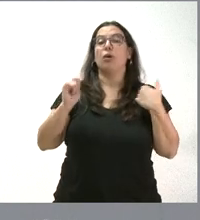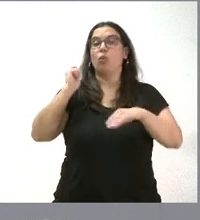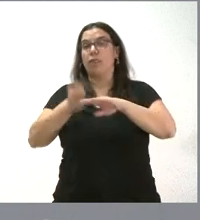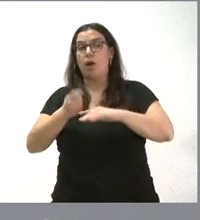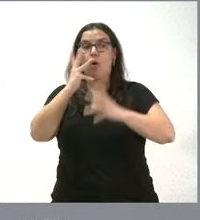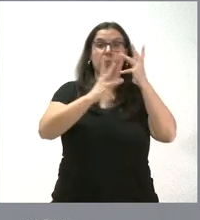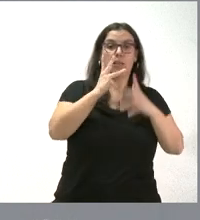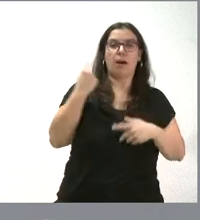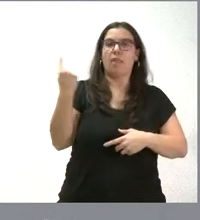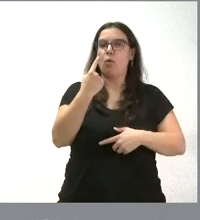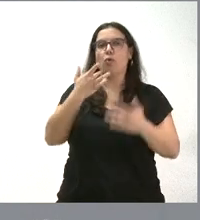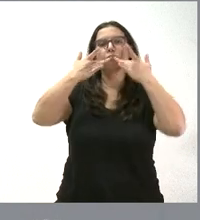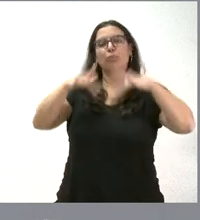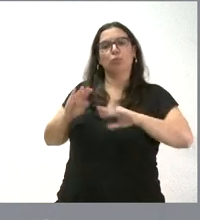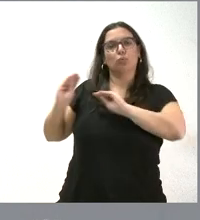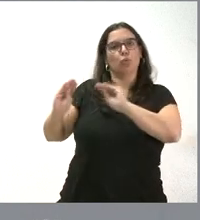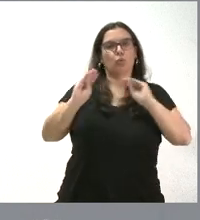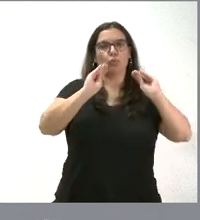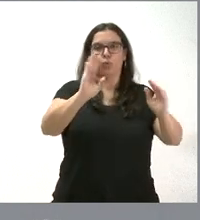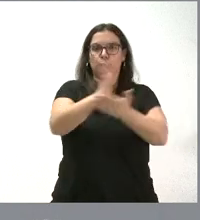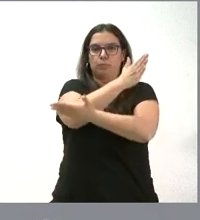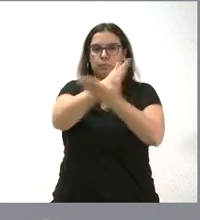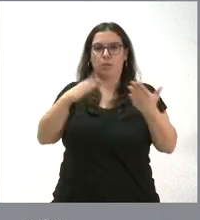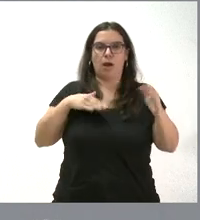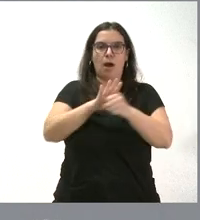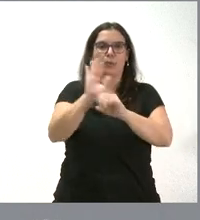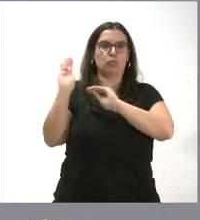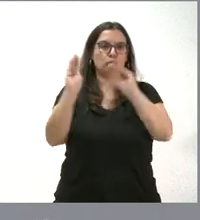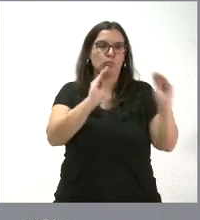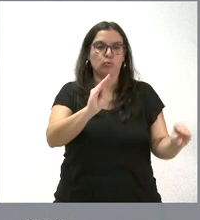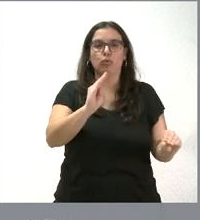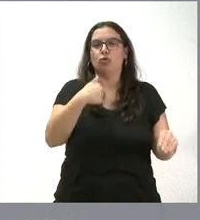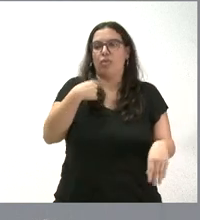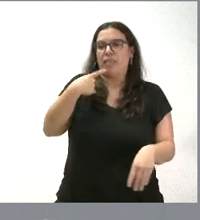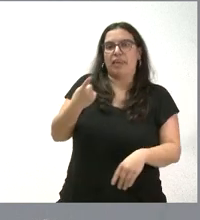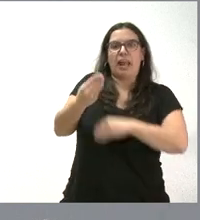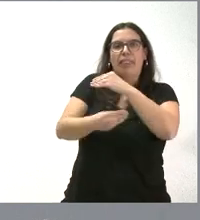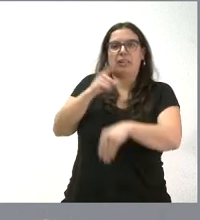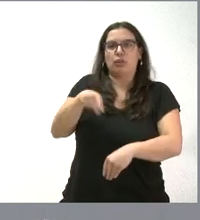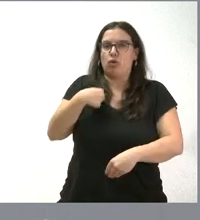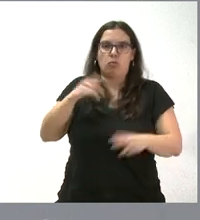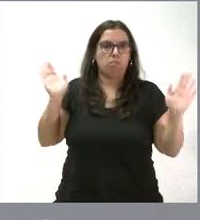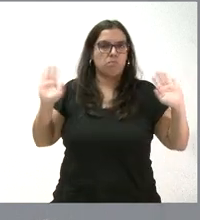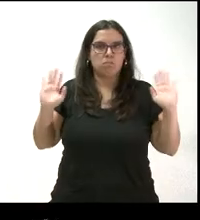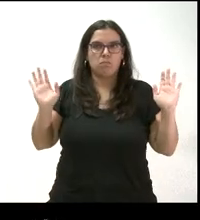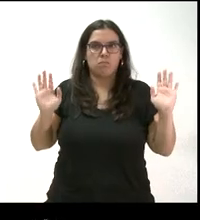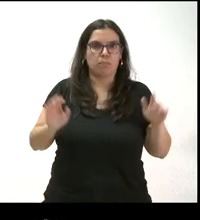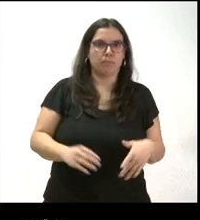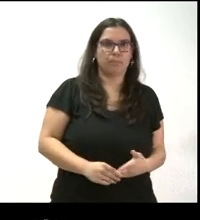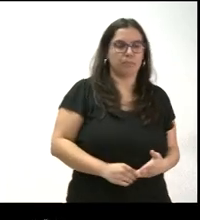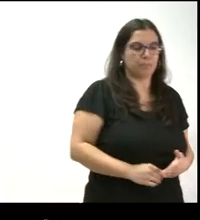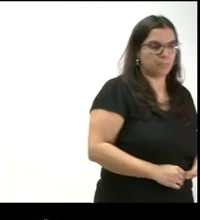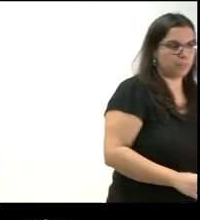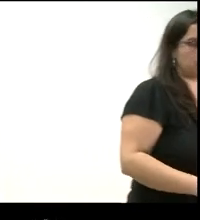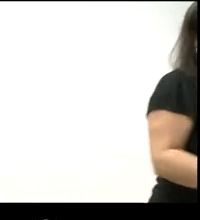en este ámbito, pues la pueda ejercer desde el ámbito profesional que le corresponde, sin que yo tenga que decirle qué es lo que tiene que hacer. Sí, una última cuestión que quería